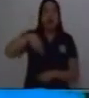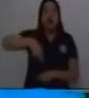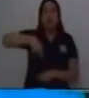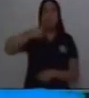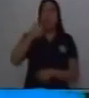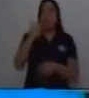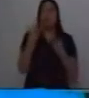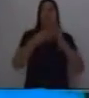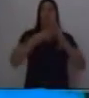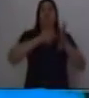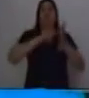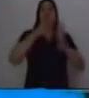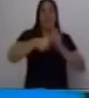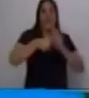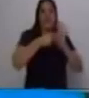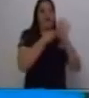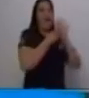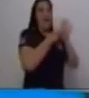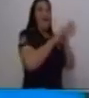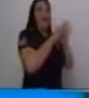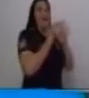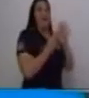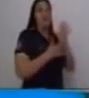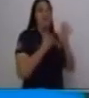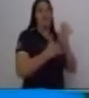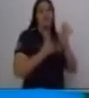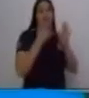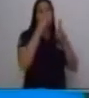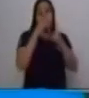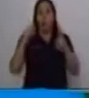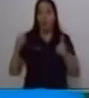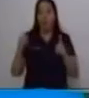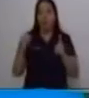a dar un sentido a esa expresión. Veamos un ejemplo.